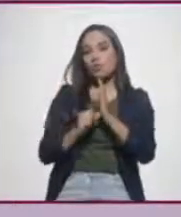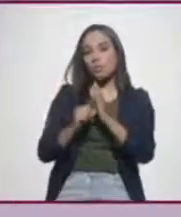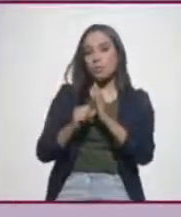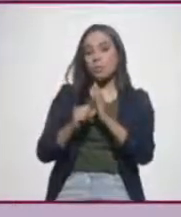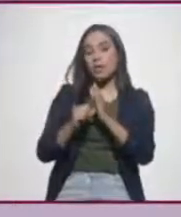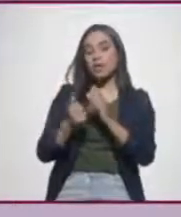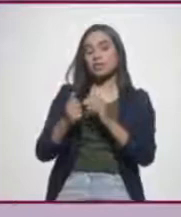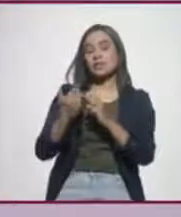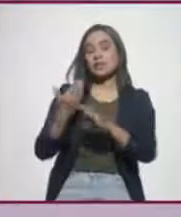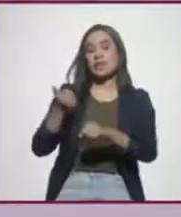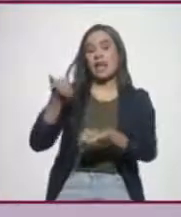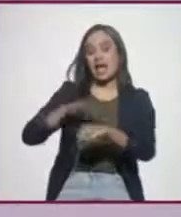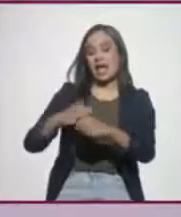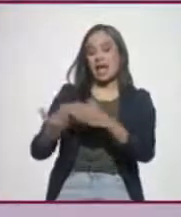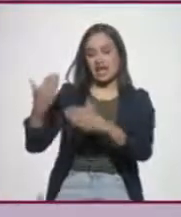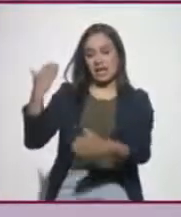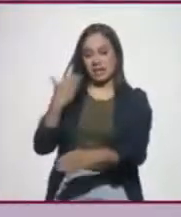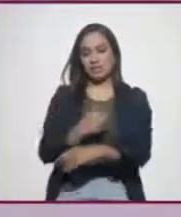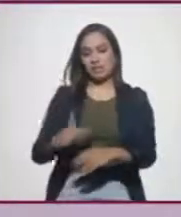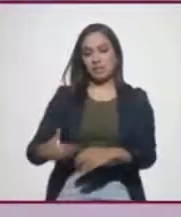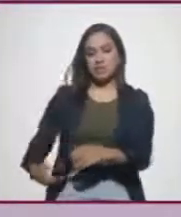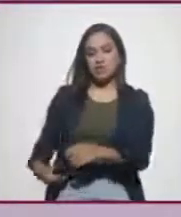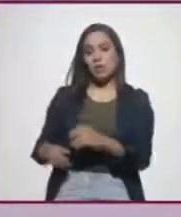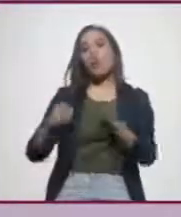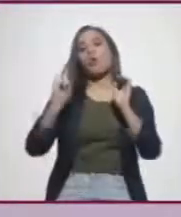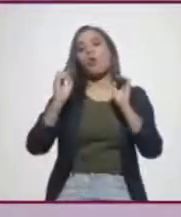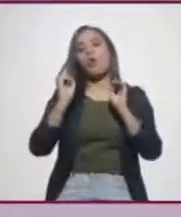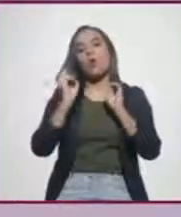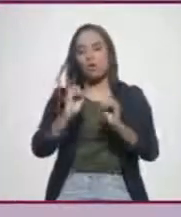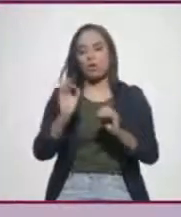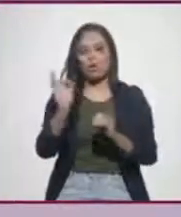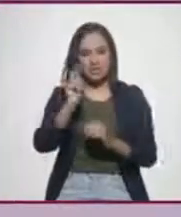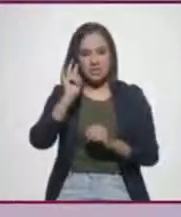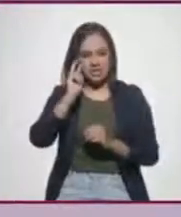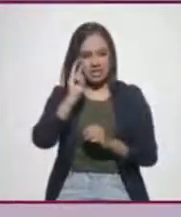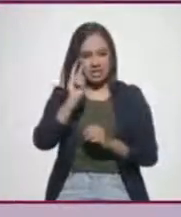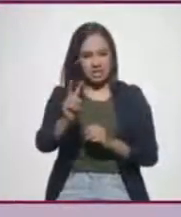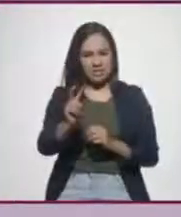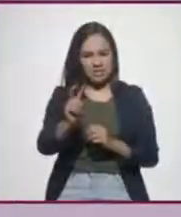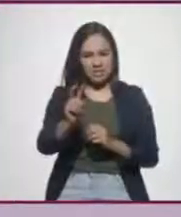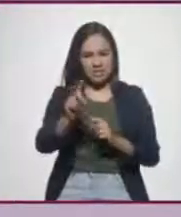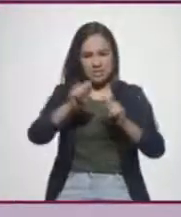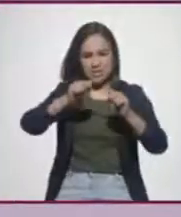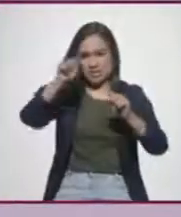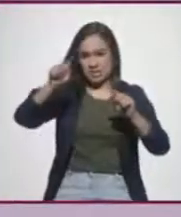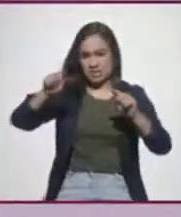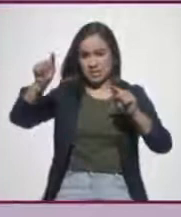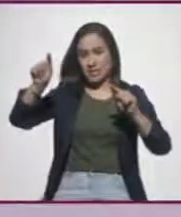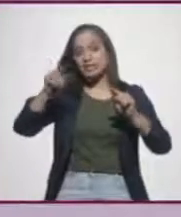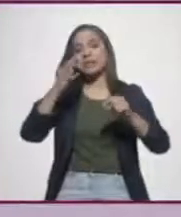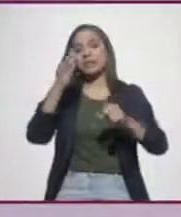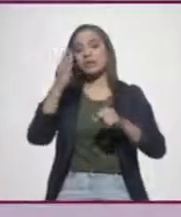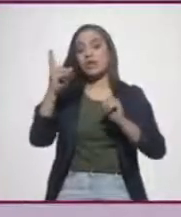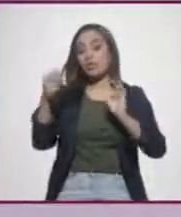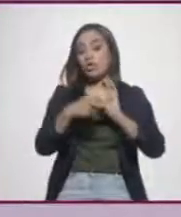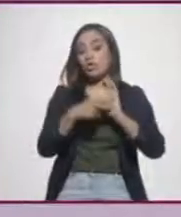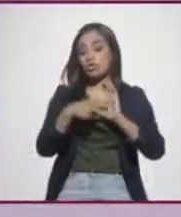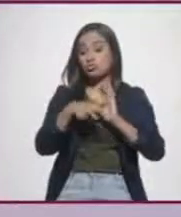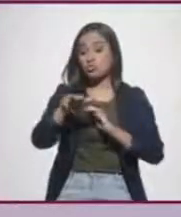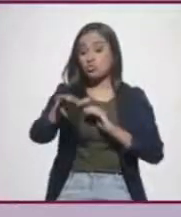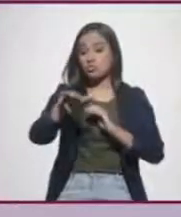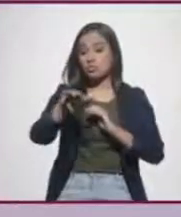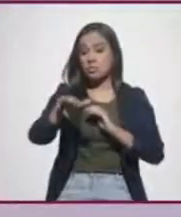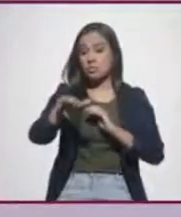administración anterior. Claro. O en este caso, si ves la tendencia en este gráfico, pues tenemos que ya en el dos mil dieciocho,